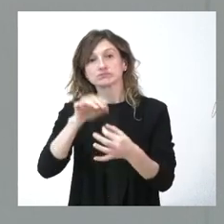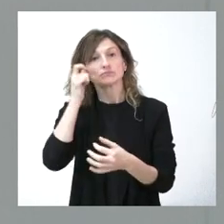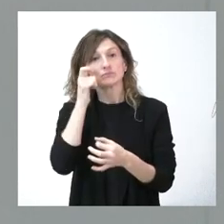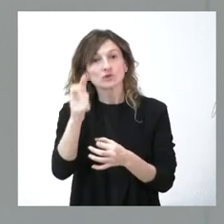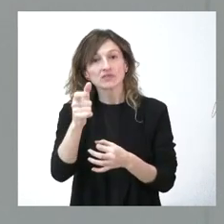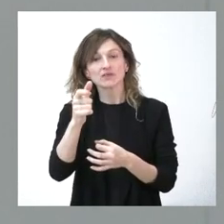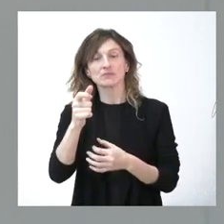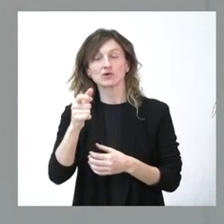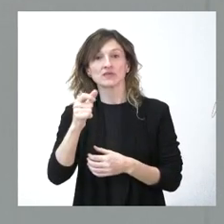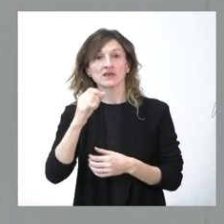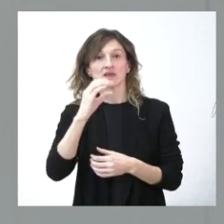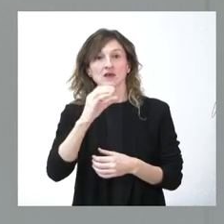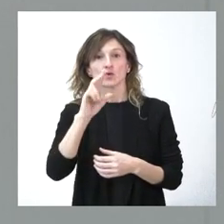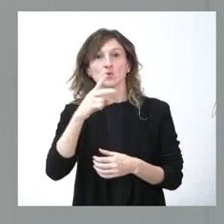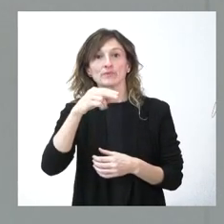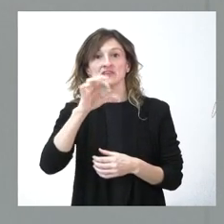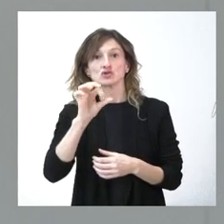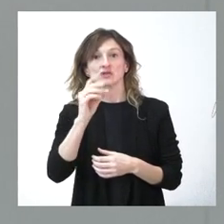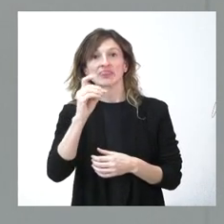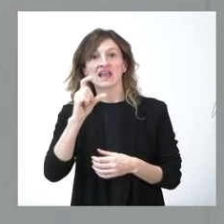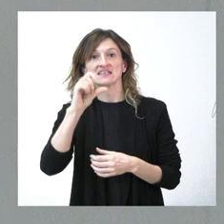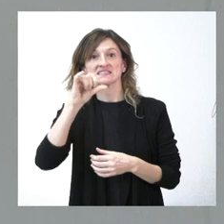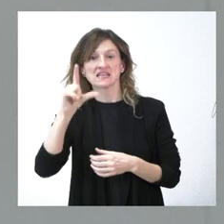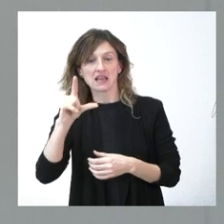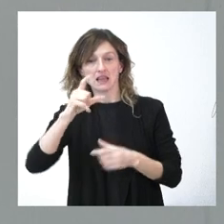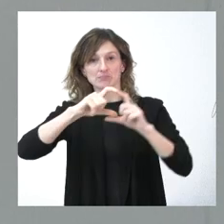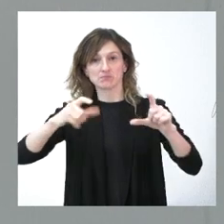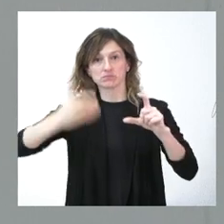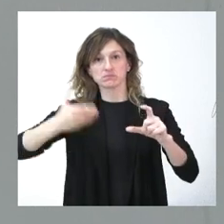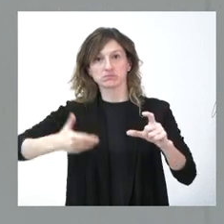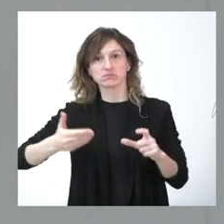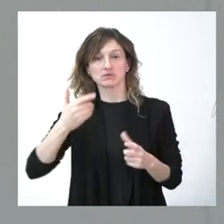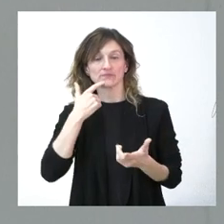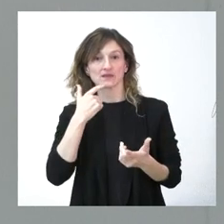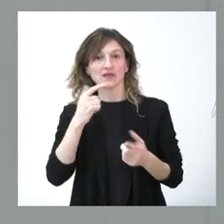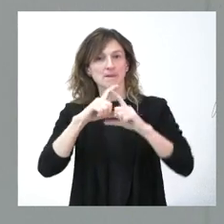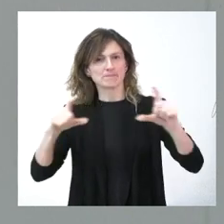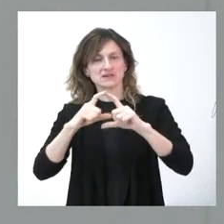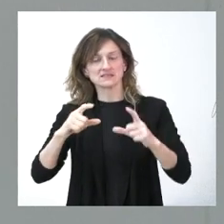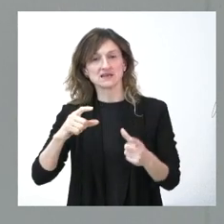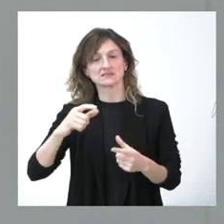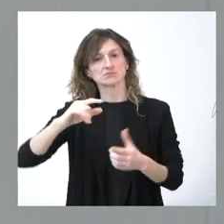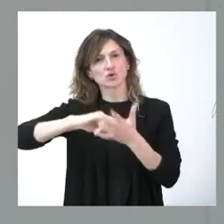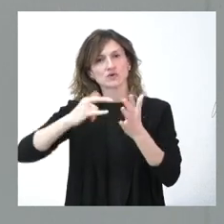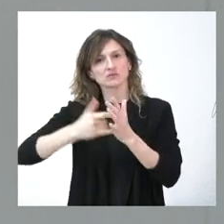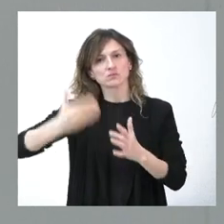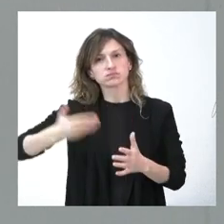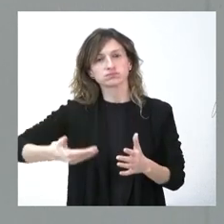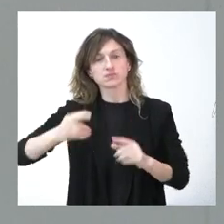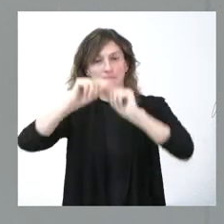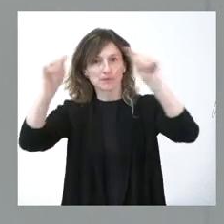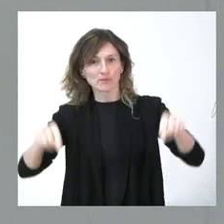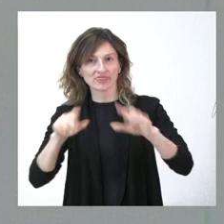Vallo en Cubillos del SIL donde hay empresas muy importantes como es el caso de Tevitec que también tienen proyectos muy relevantes de ampliación en la provincia